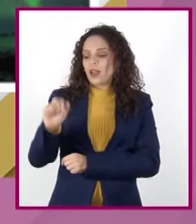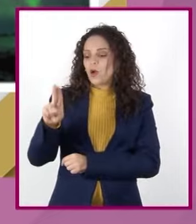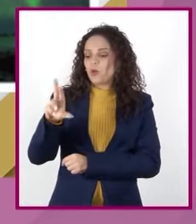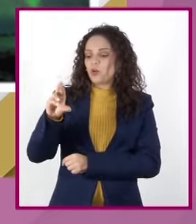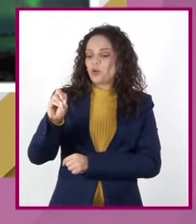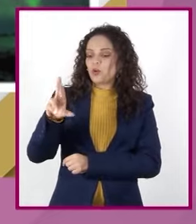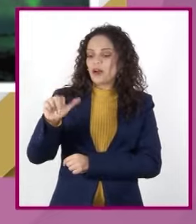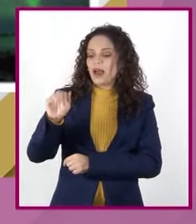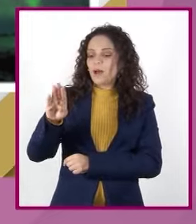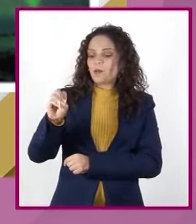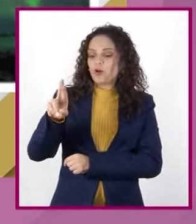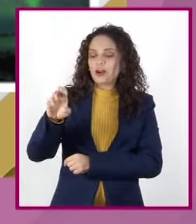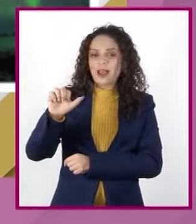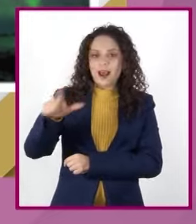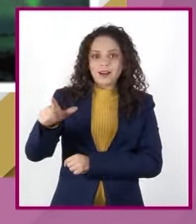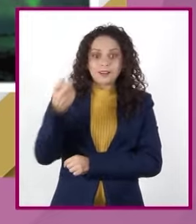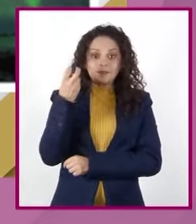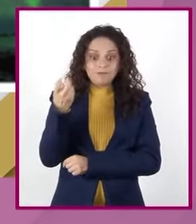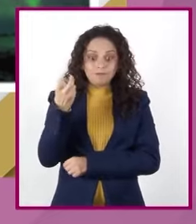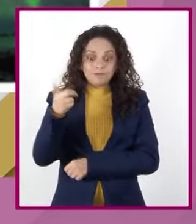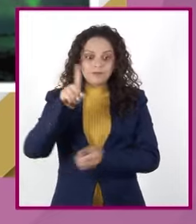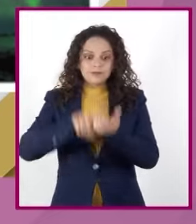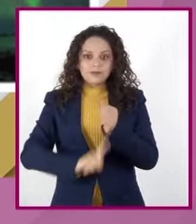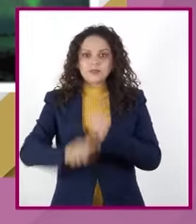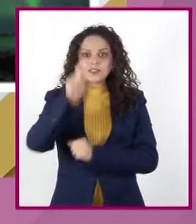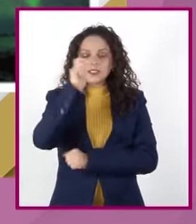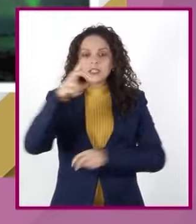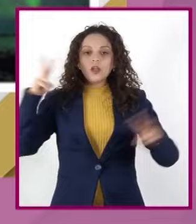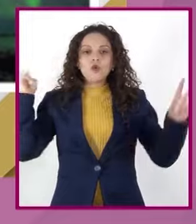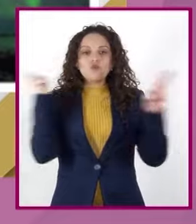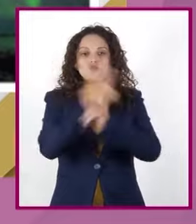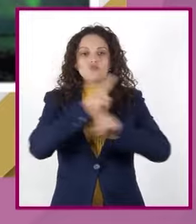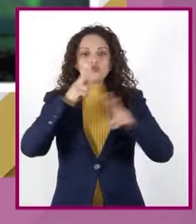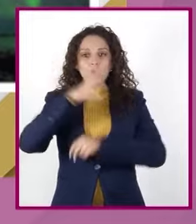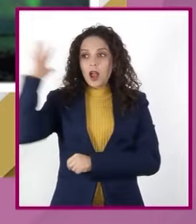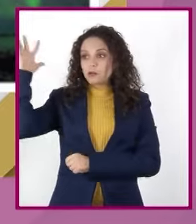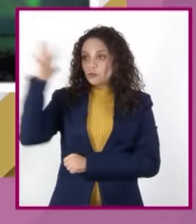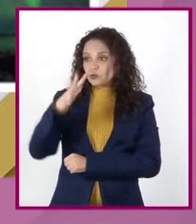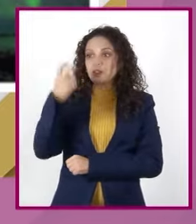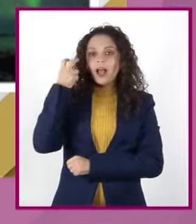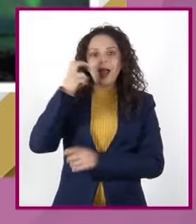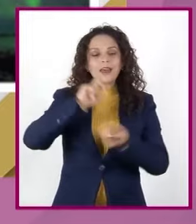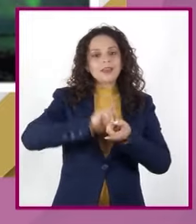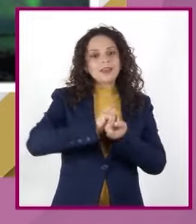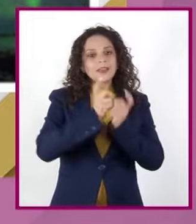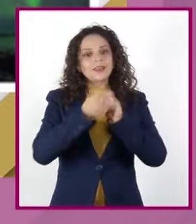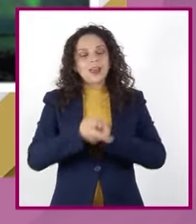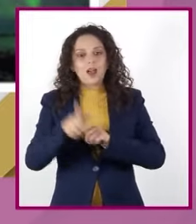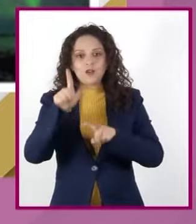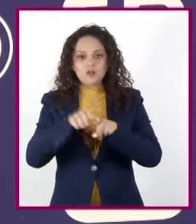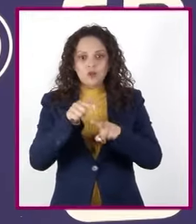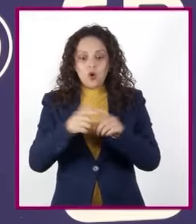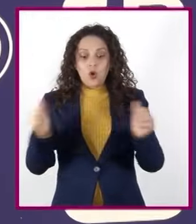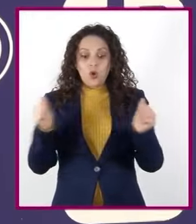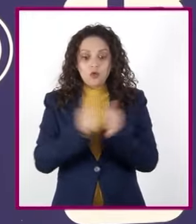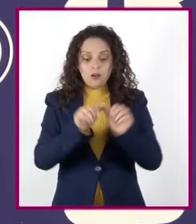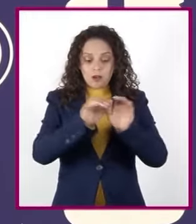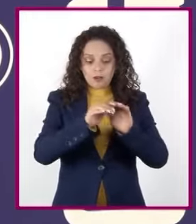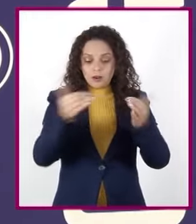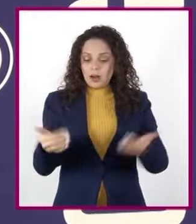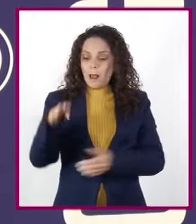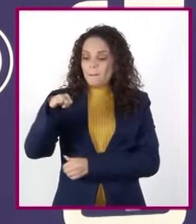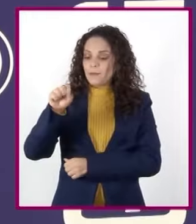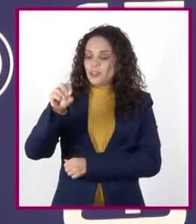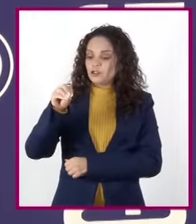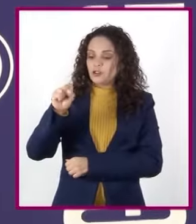las cuales son el resultado del reflejo de los vientos solares en el campo magnético de la mesósfera. Sin